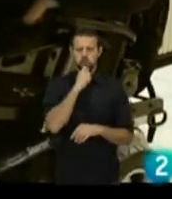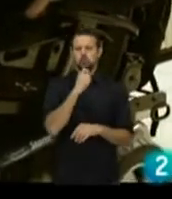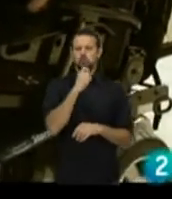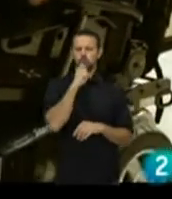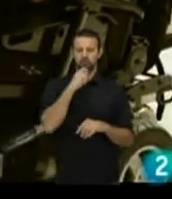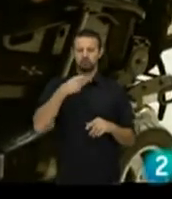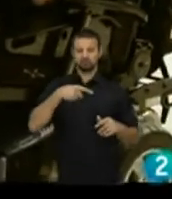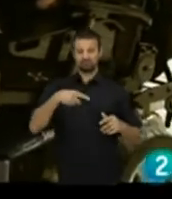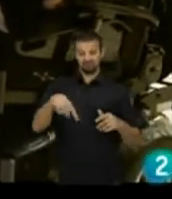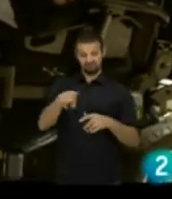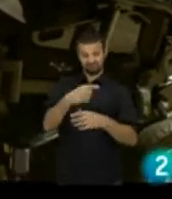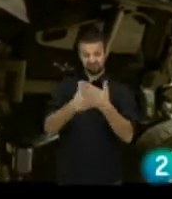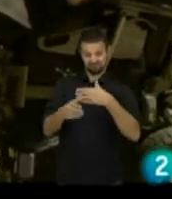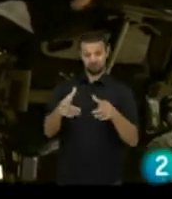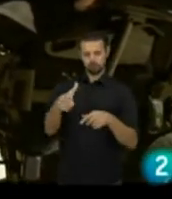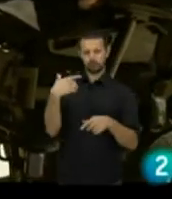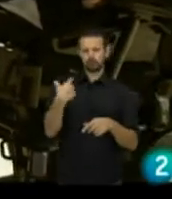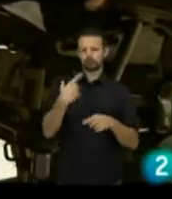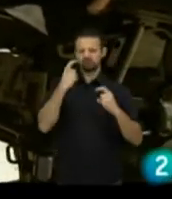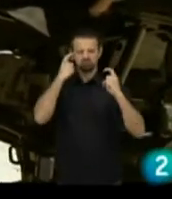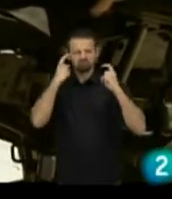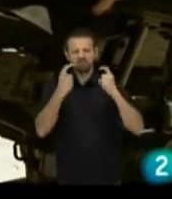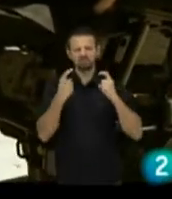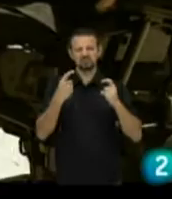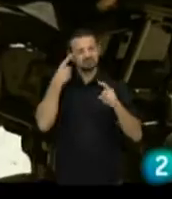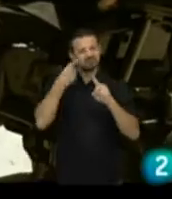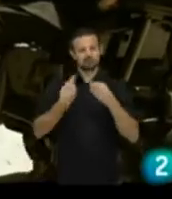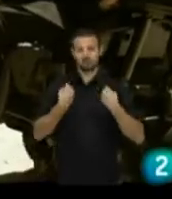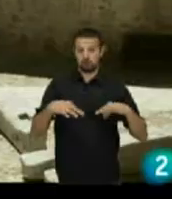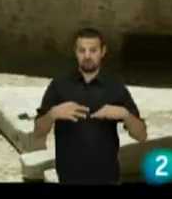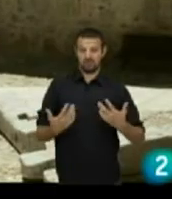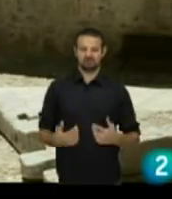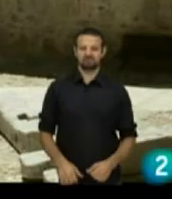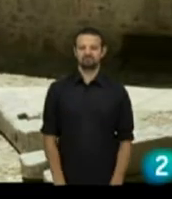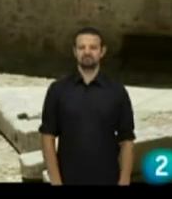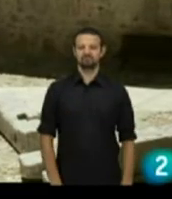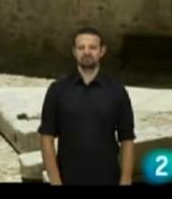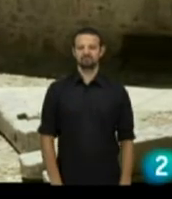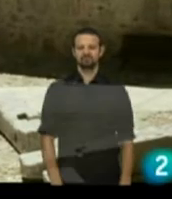difícil que es, lo difícil, el esfuerzo que hacéis para desarrollar vuestra vida con normalidad.